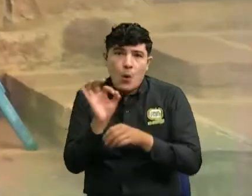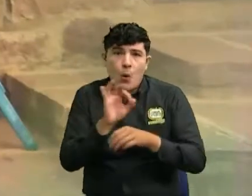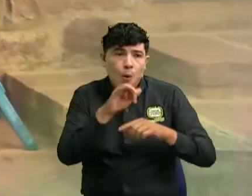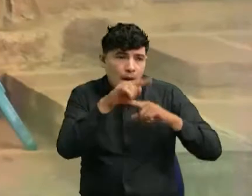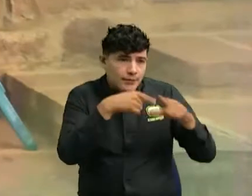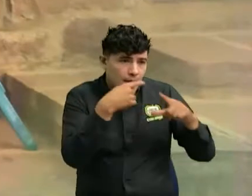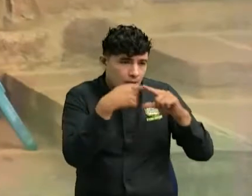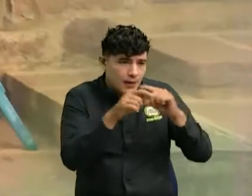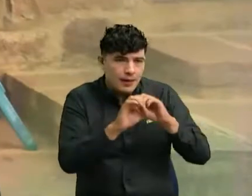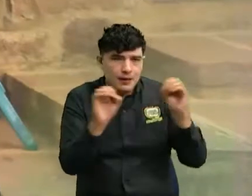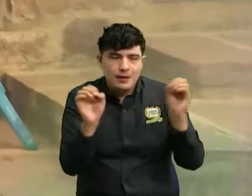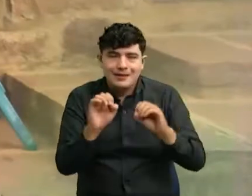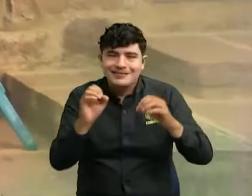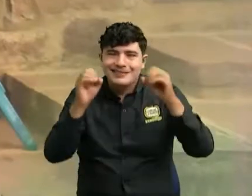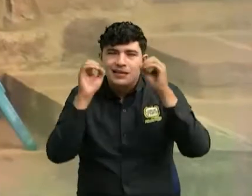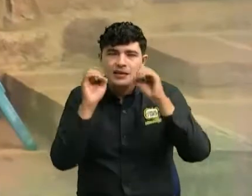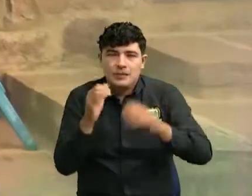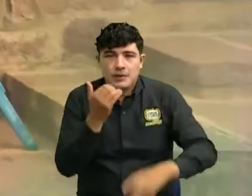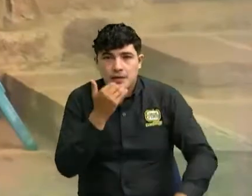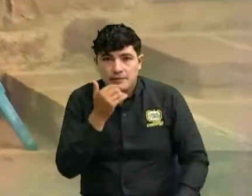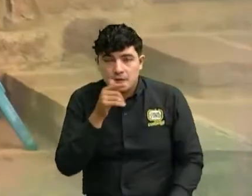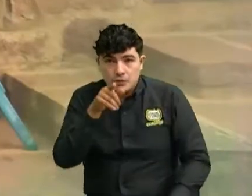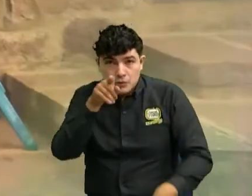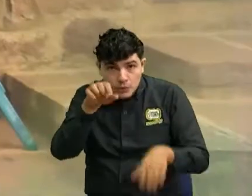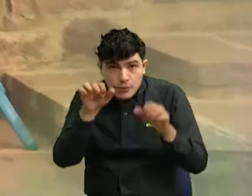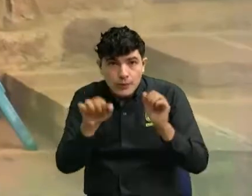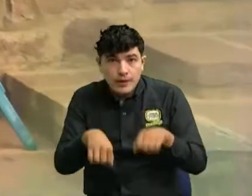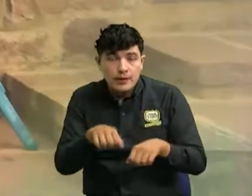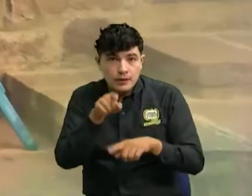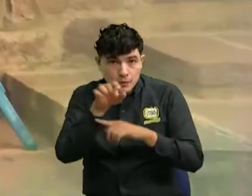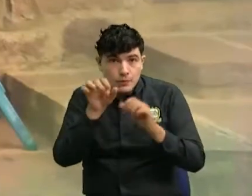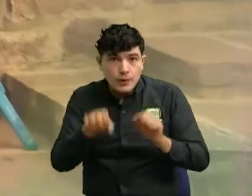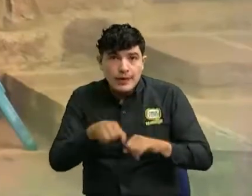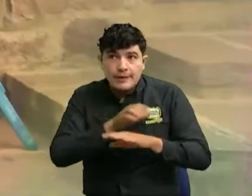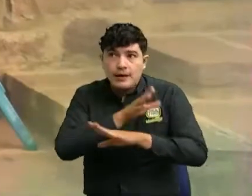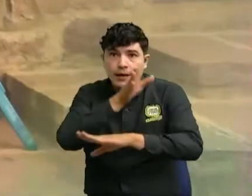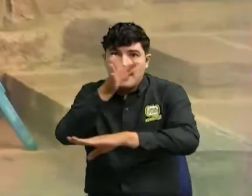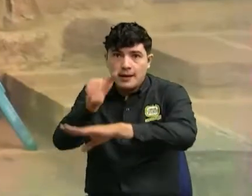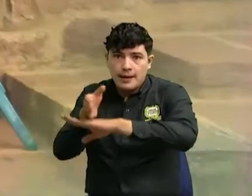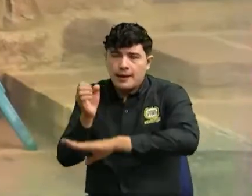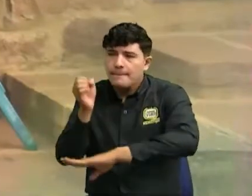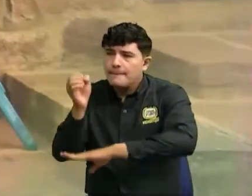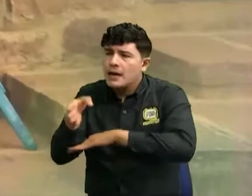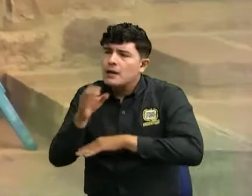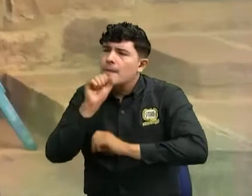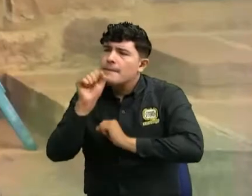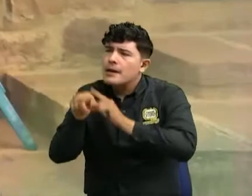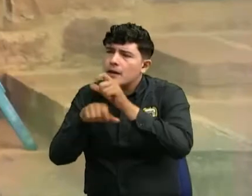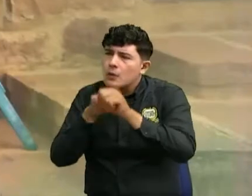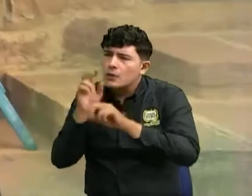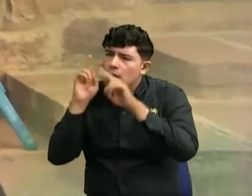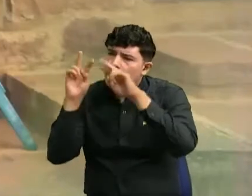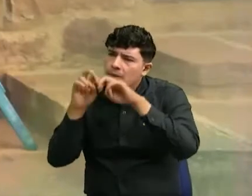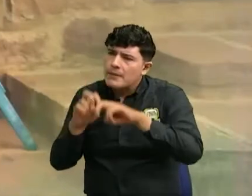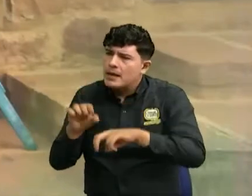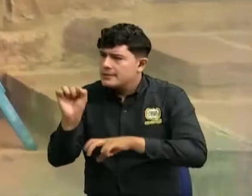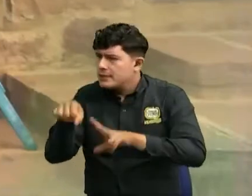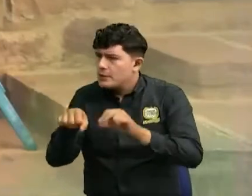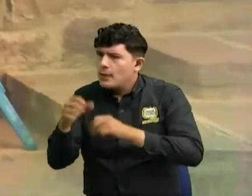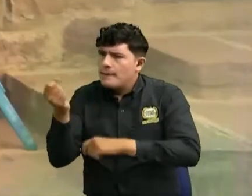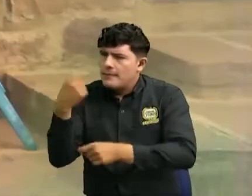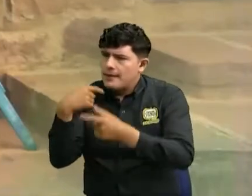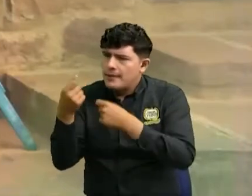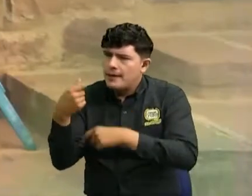y como decía el abogado cuando usted pueda hacer que sea la sucursal averigüe indague si realmente le están